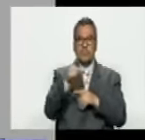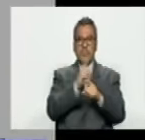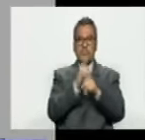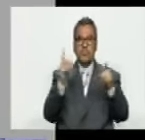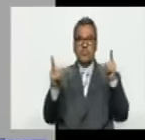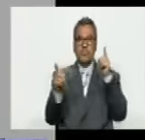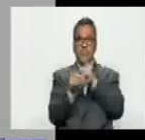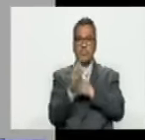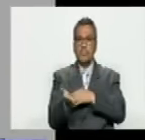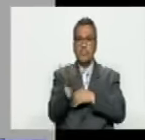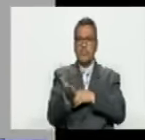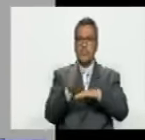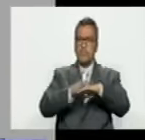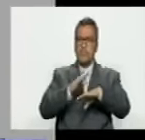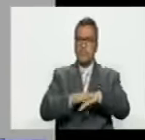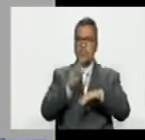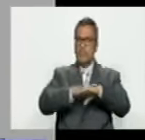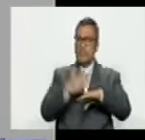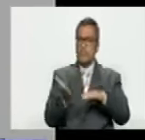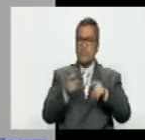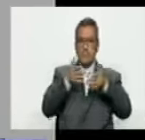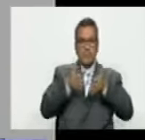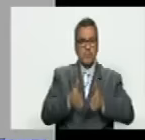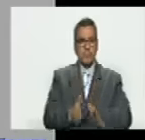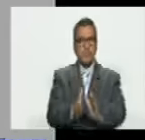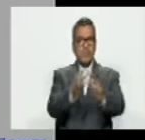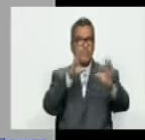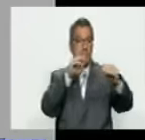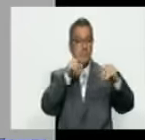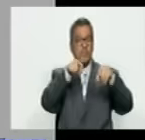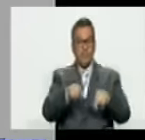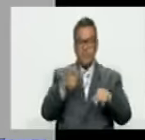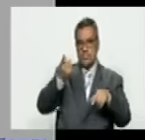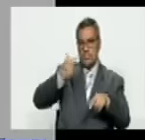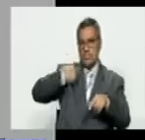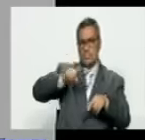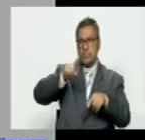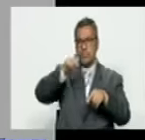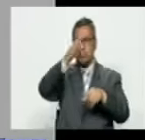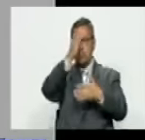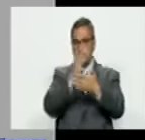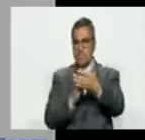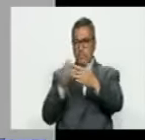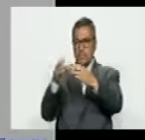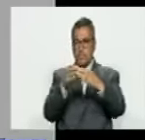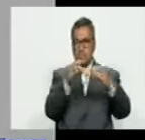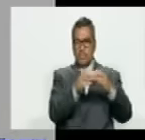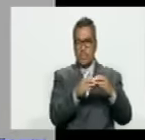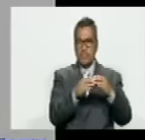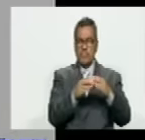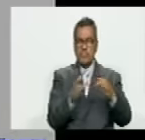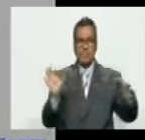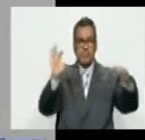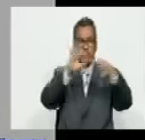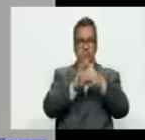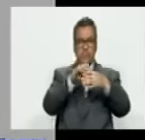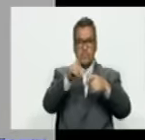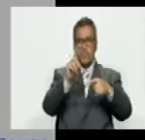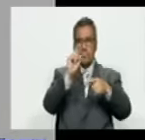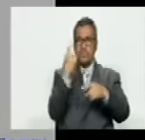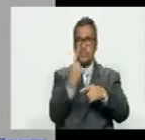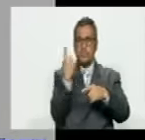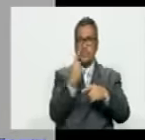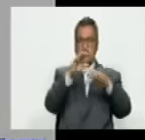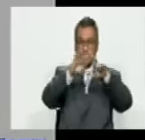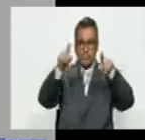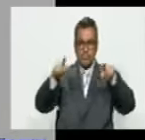importante ocurrió porque nace una narrativa que ya existía fragmentaria pero la unen en un solo relato